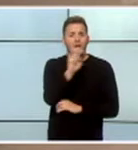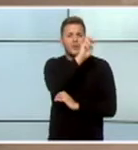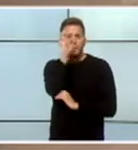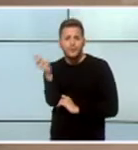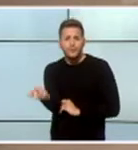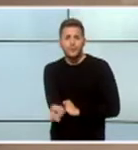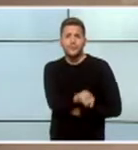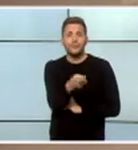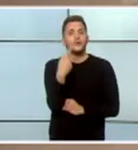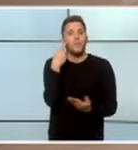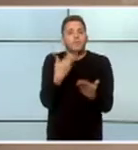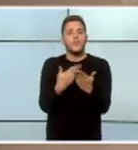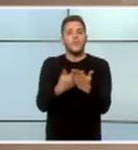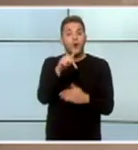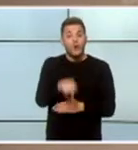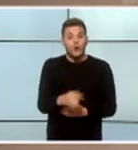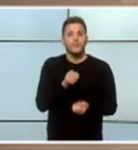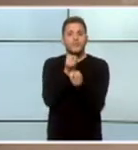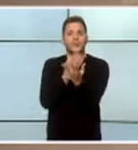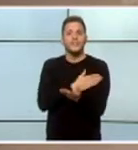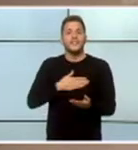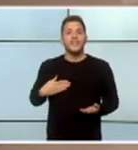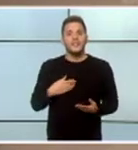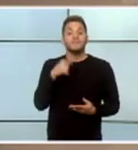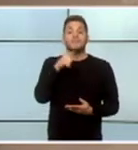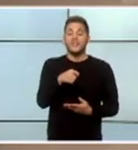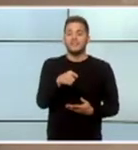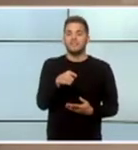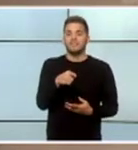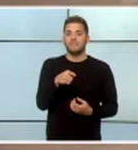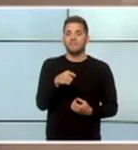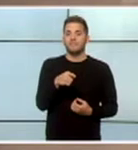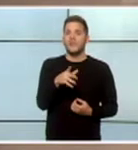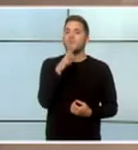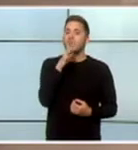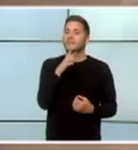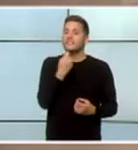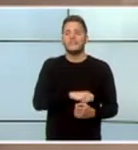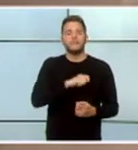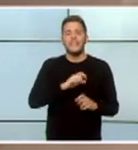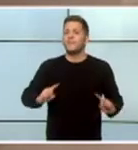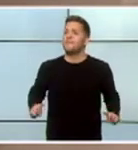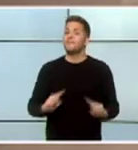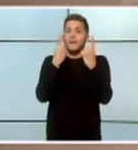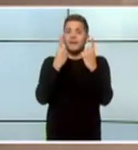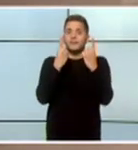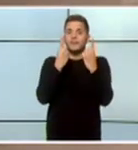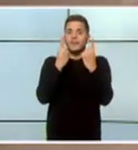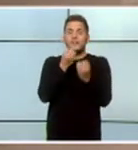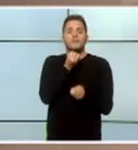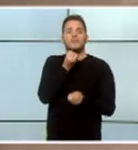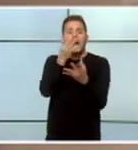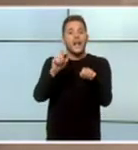pluralidad que quiero reflejar hoy... ...es la que les van a exponer... ...por primera vez en España... ...en un mensaje de este